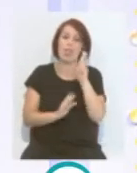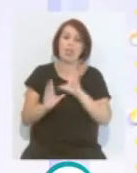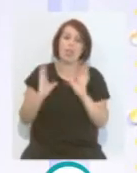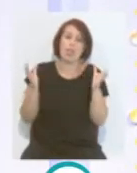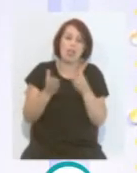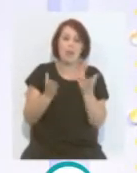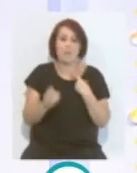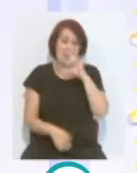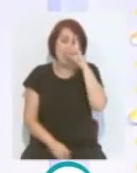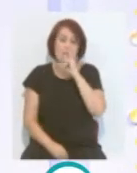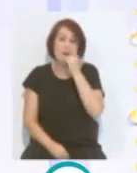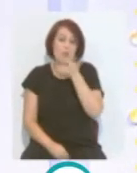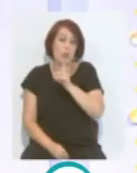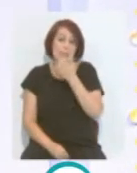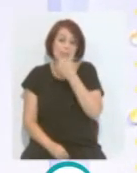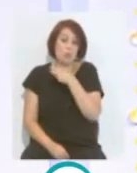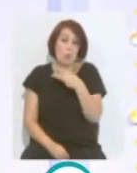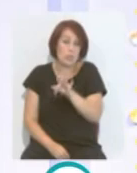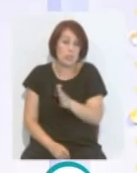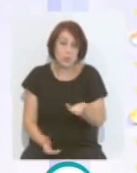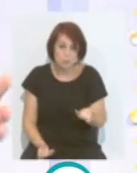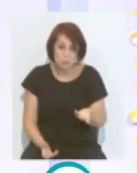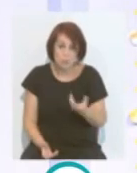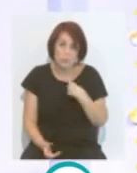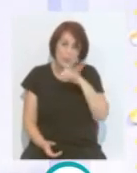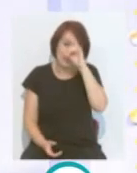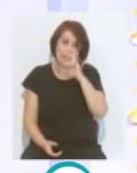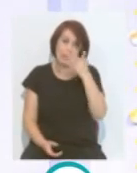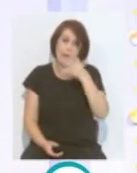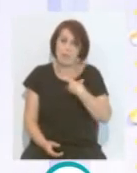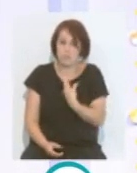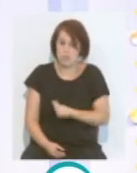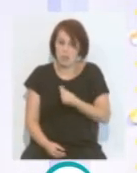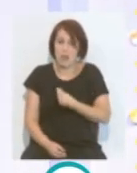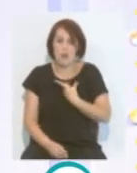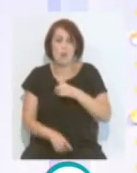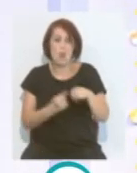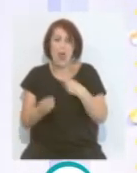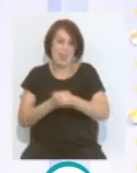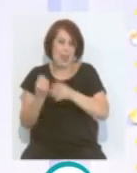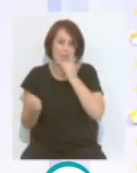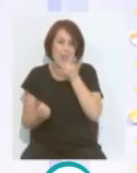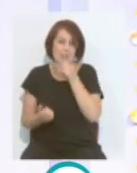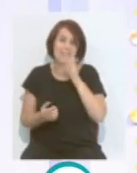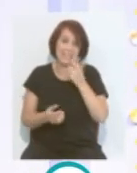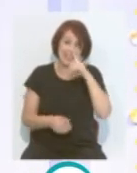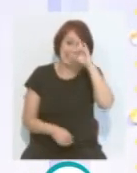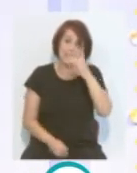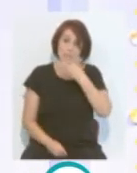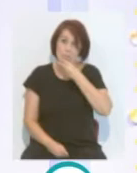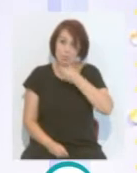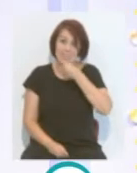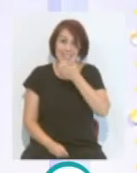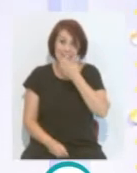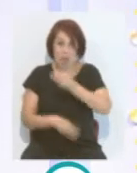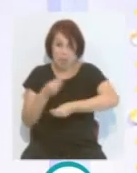mala idea, siempre y cuando salga bien. Ya sabemos que hay buenas ideas que se pueden ejecutar mal y si esto es una buena idea, que si se ejecuta bien,